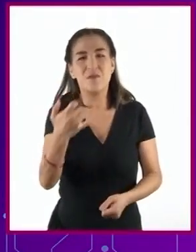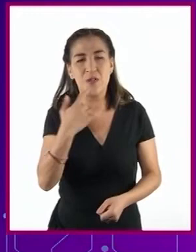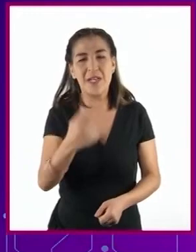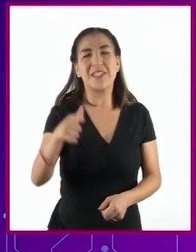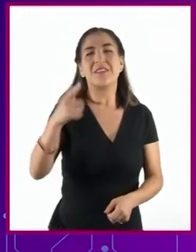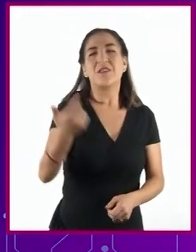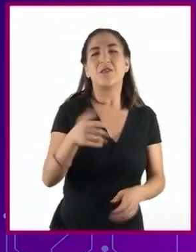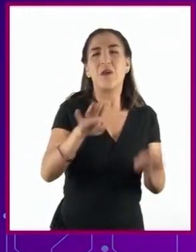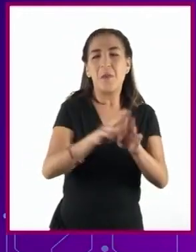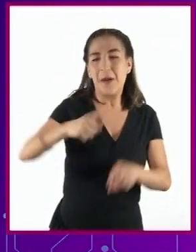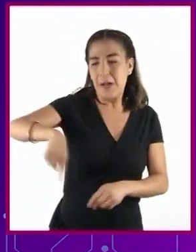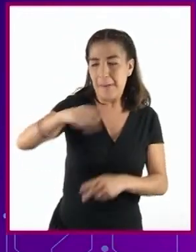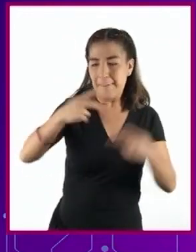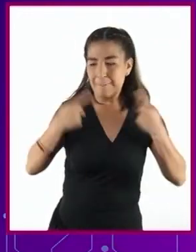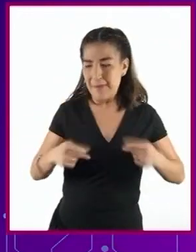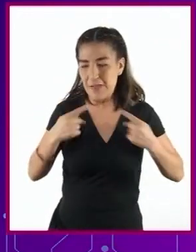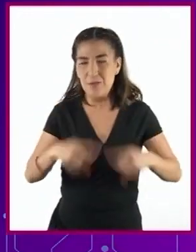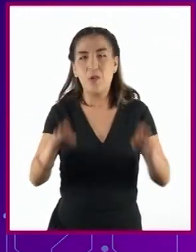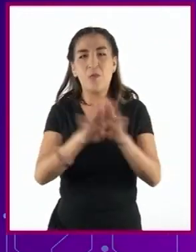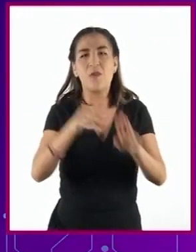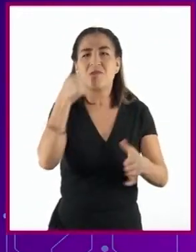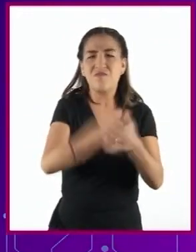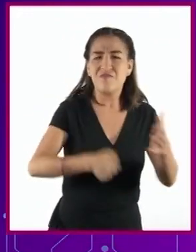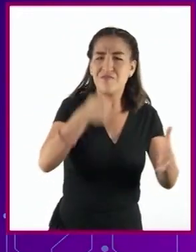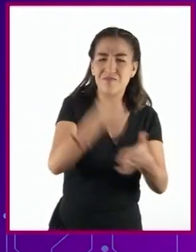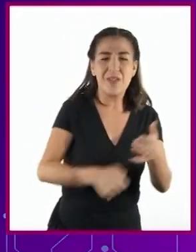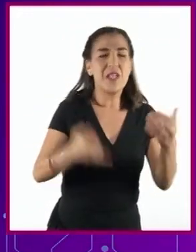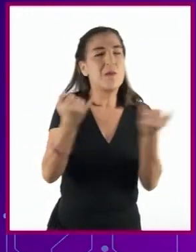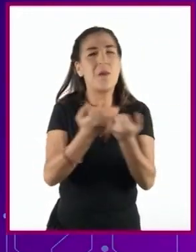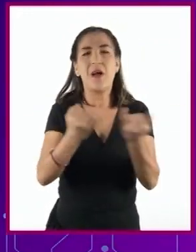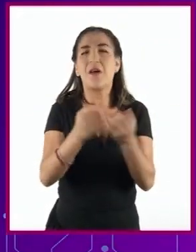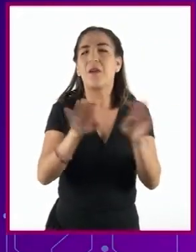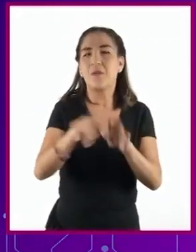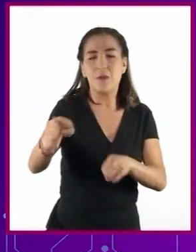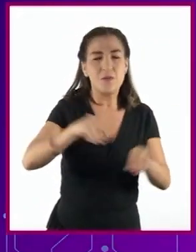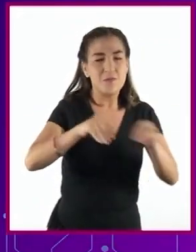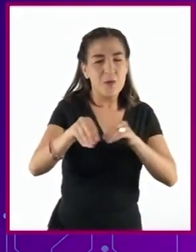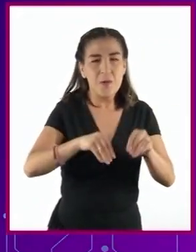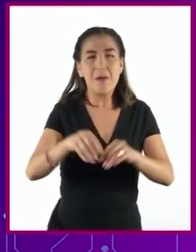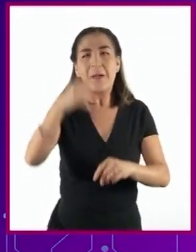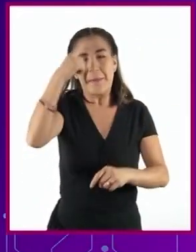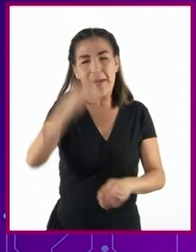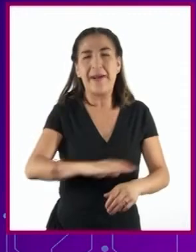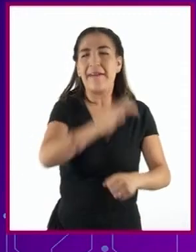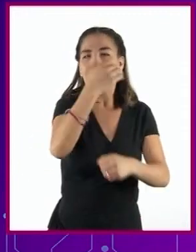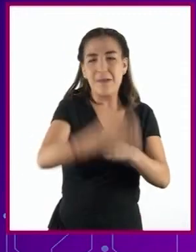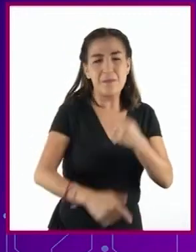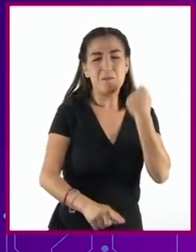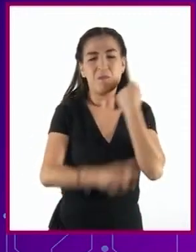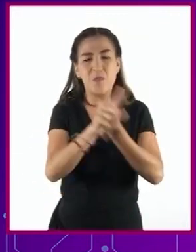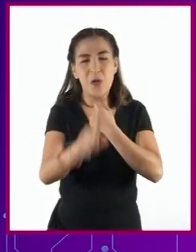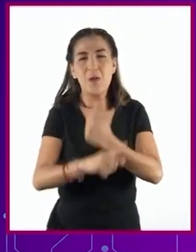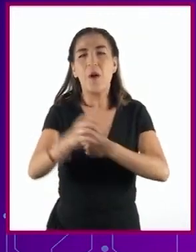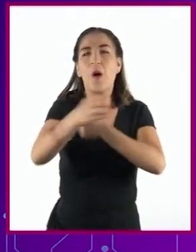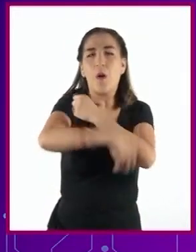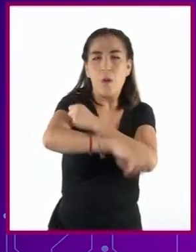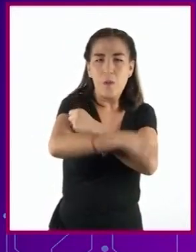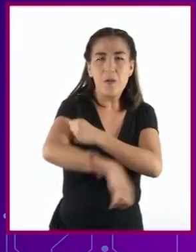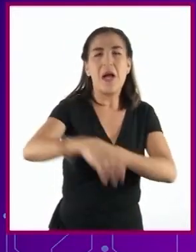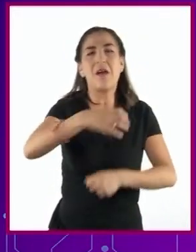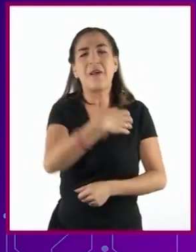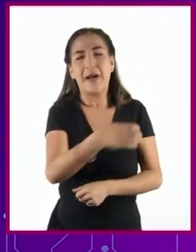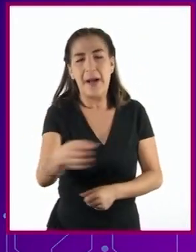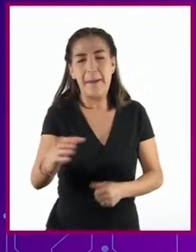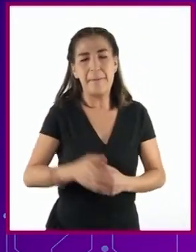sociales de los guerrilleros y por supuesto también de muchas movilizaciones magisteriales y obreras campesinas